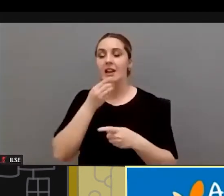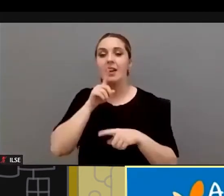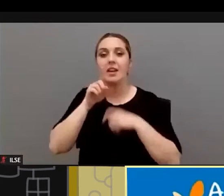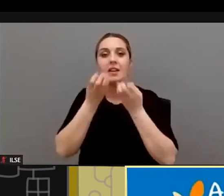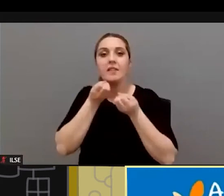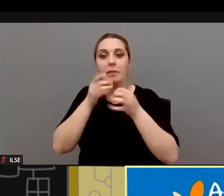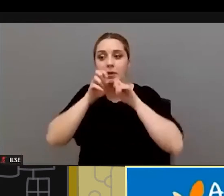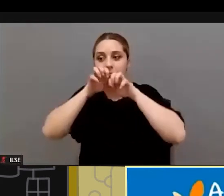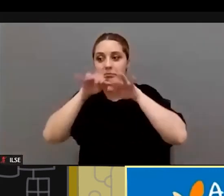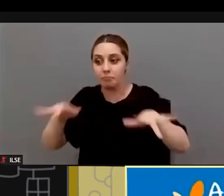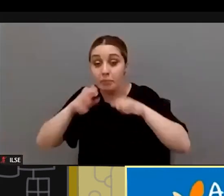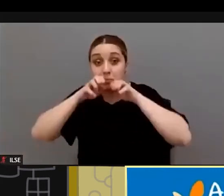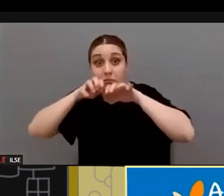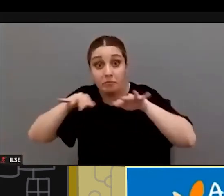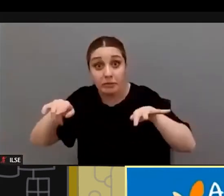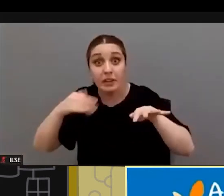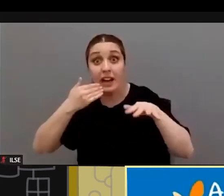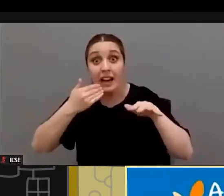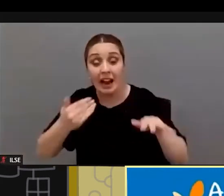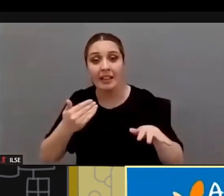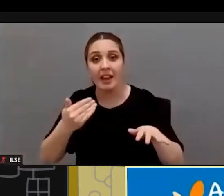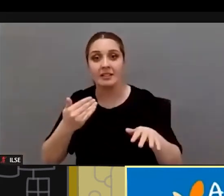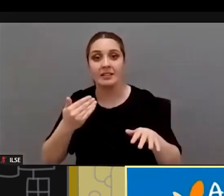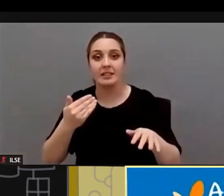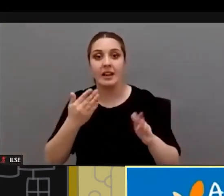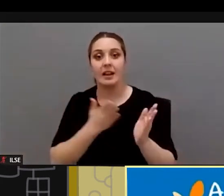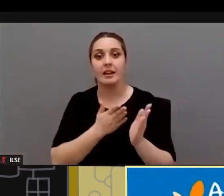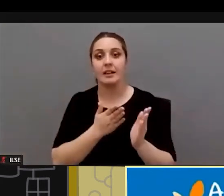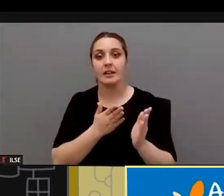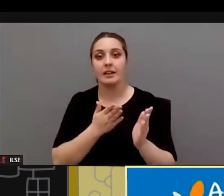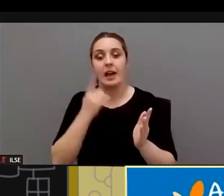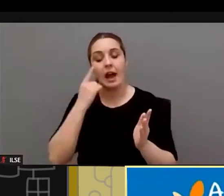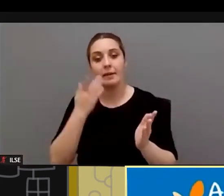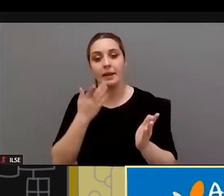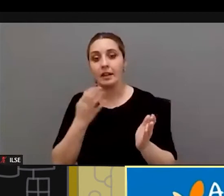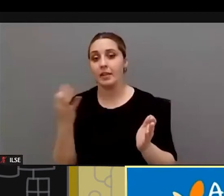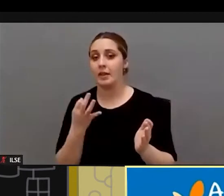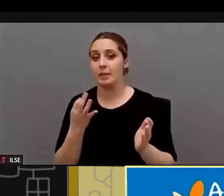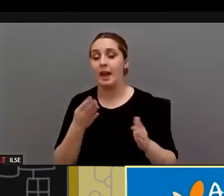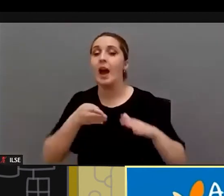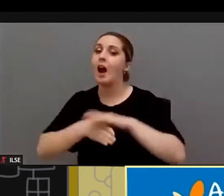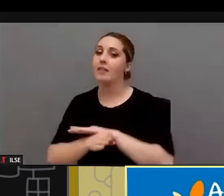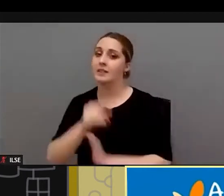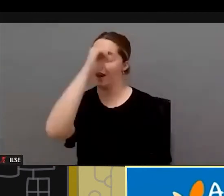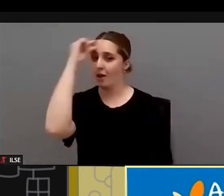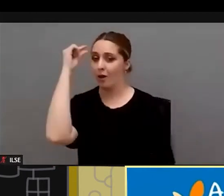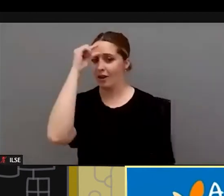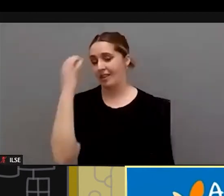acercamiento de la información pues qué vía se ha de transitar si no es otra que la de la accesibilidad cognitiva